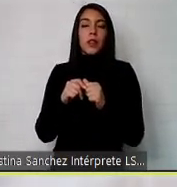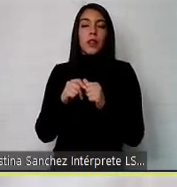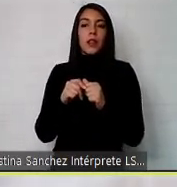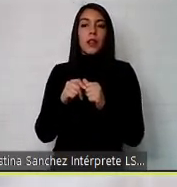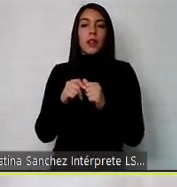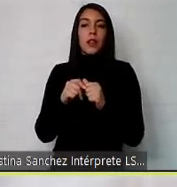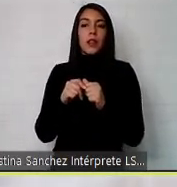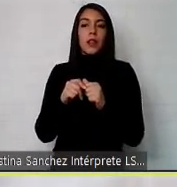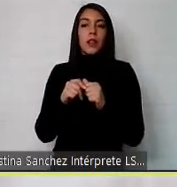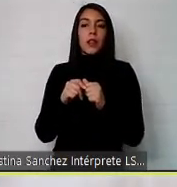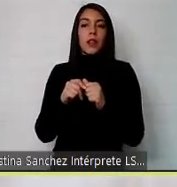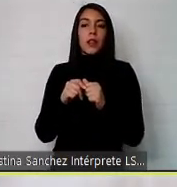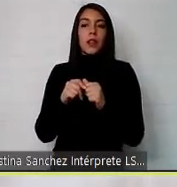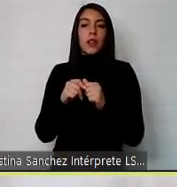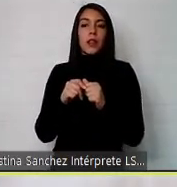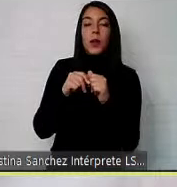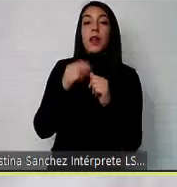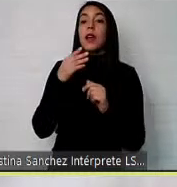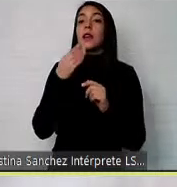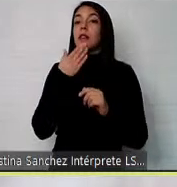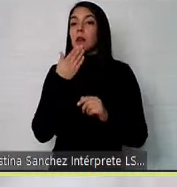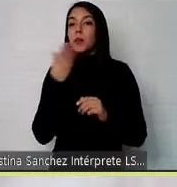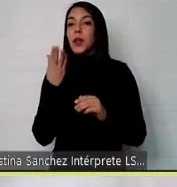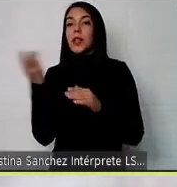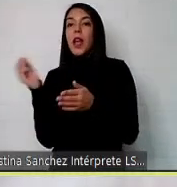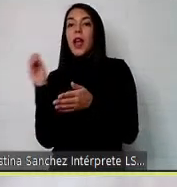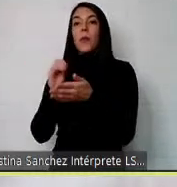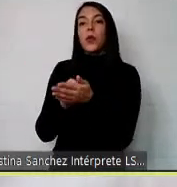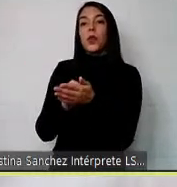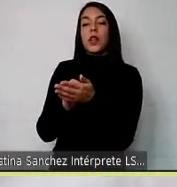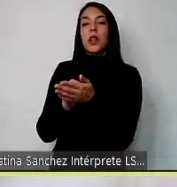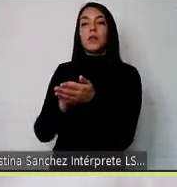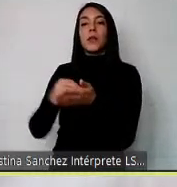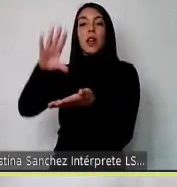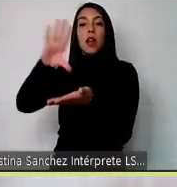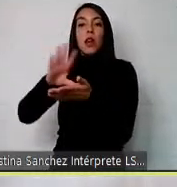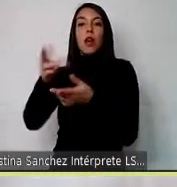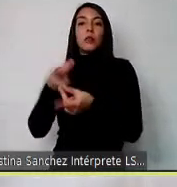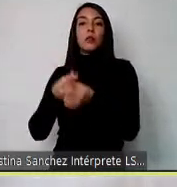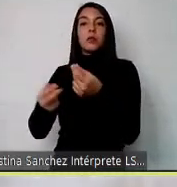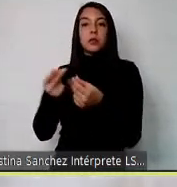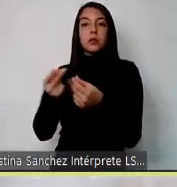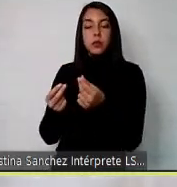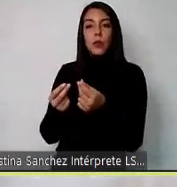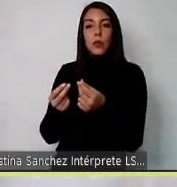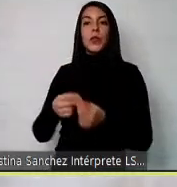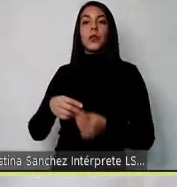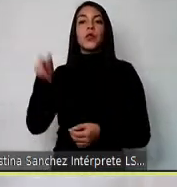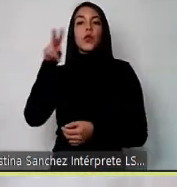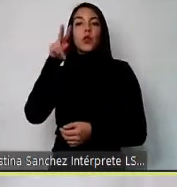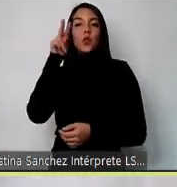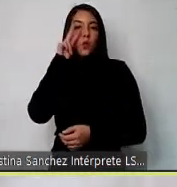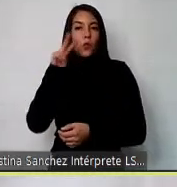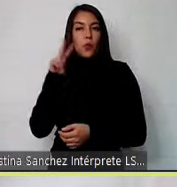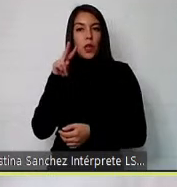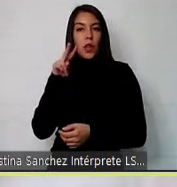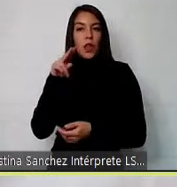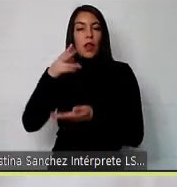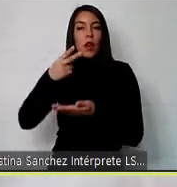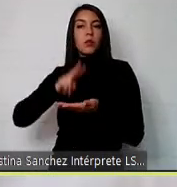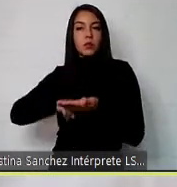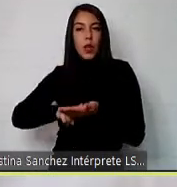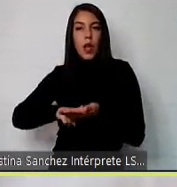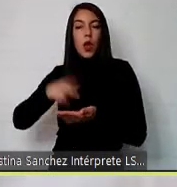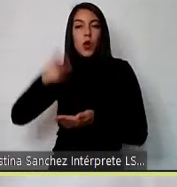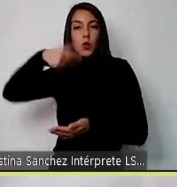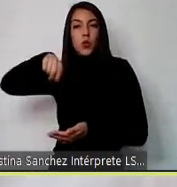familia y por otra parte de aportar a la economía del país entonces ya no solo estamos en esta mirada asistencialista sino que reconocemos